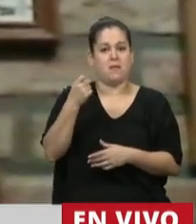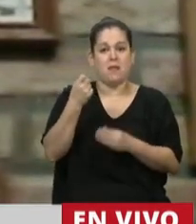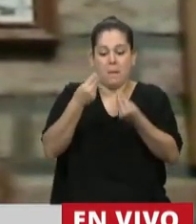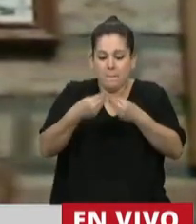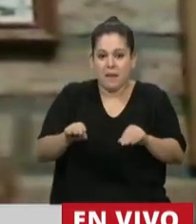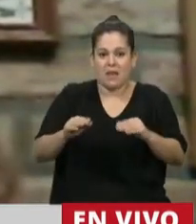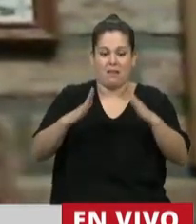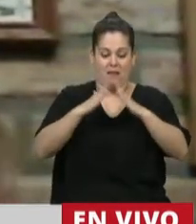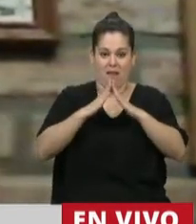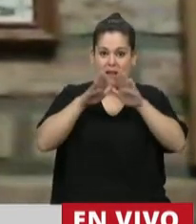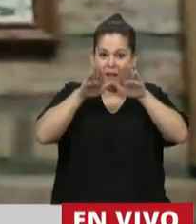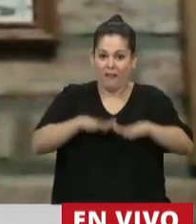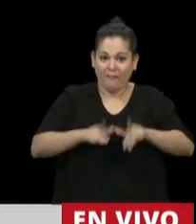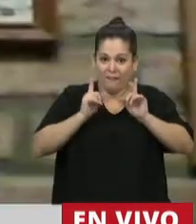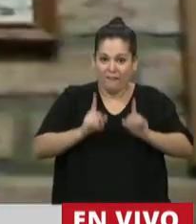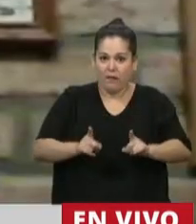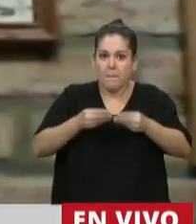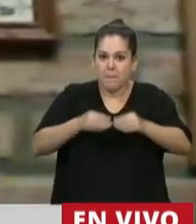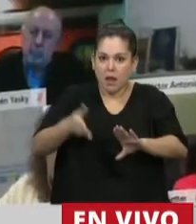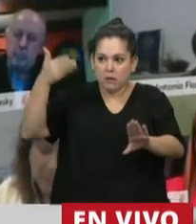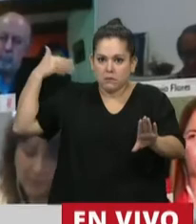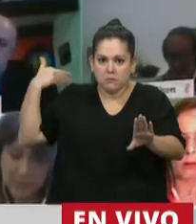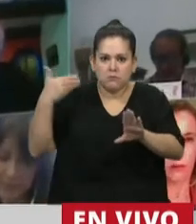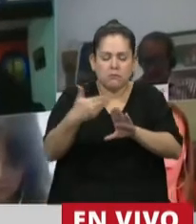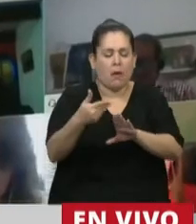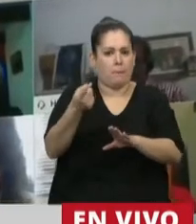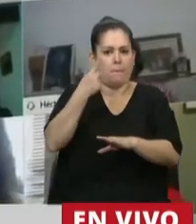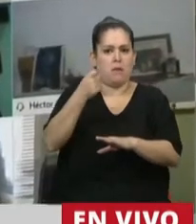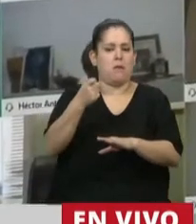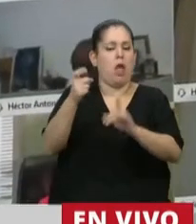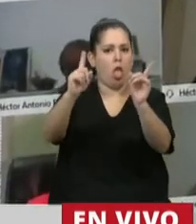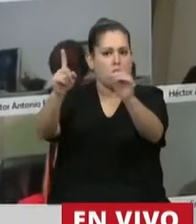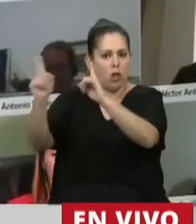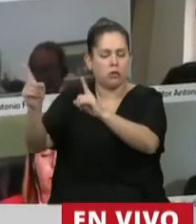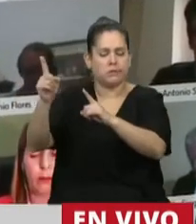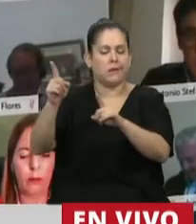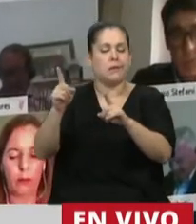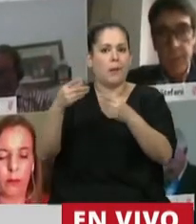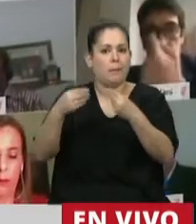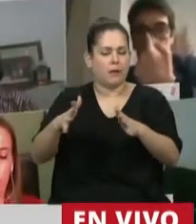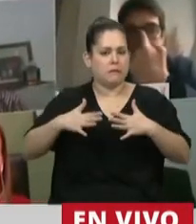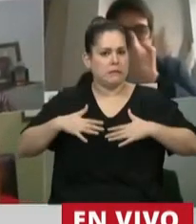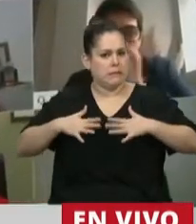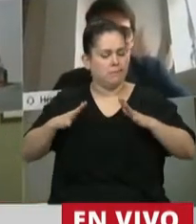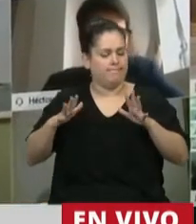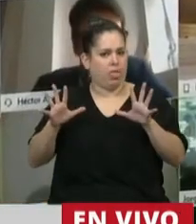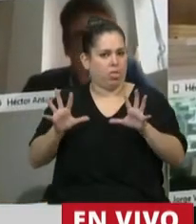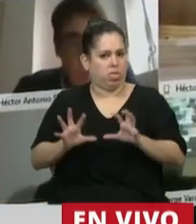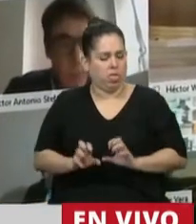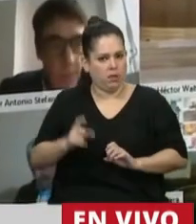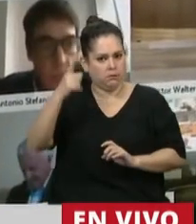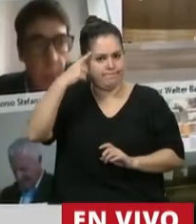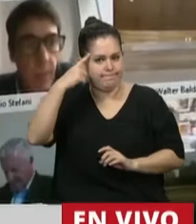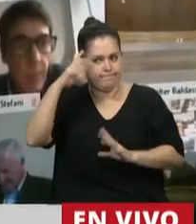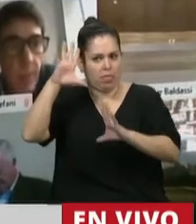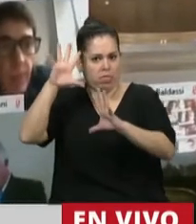complicando la salud física y la salud mental de las y los docentes en el marco de este aislamiento y en el marco